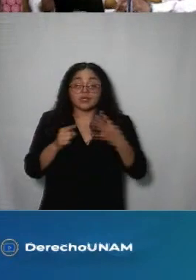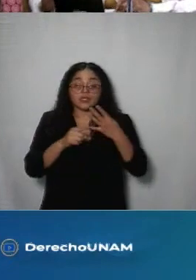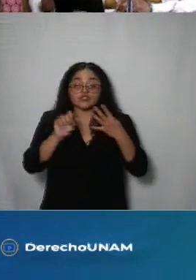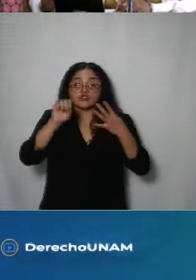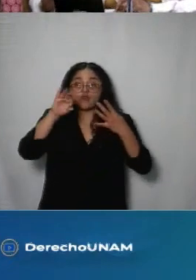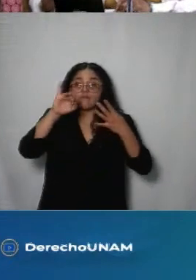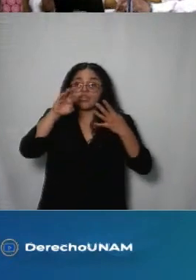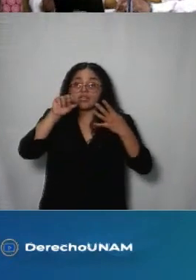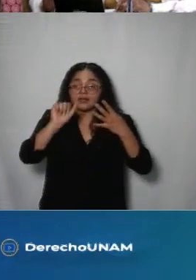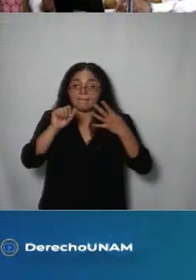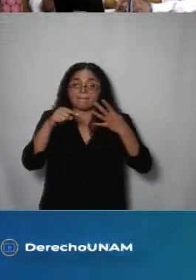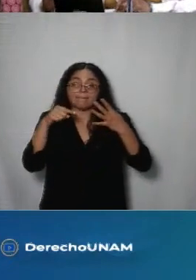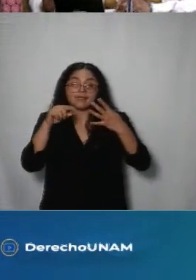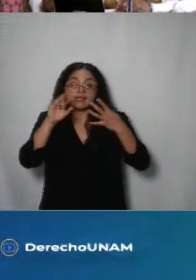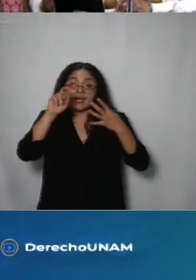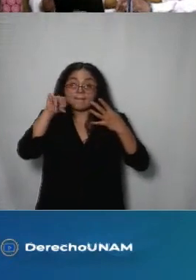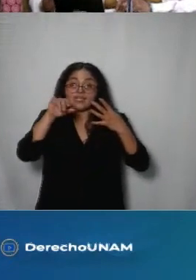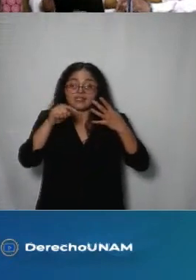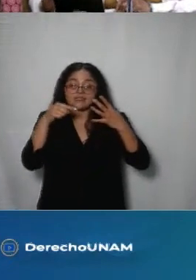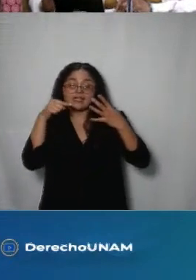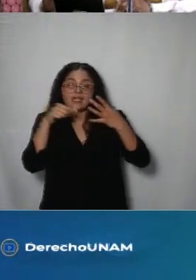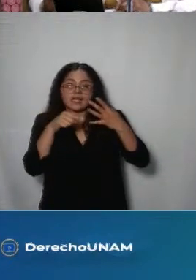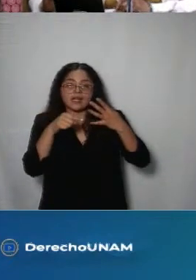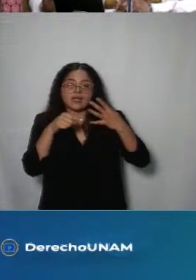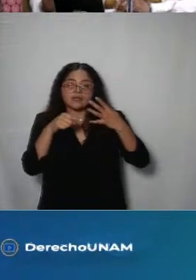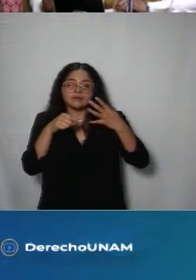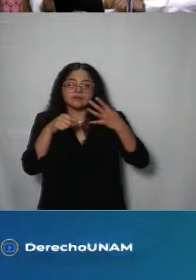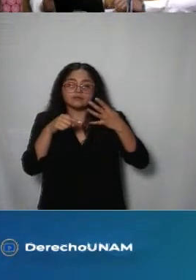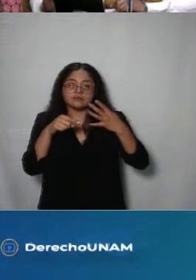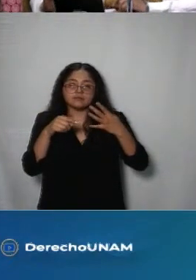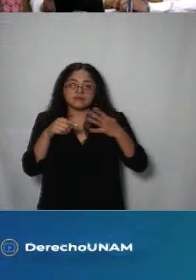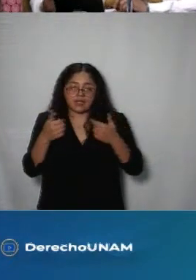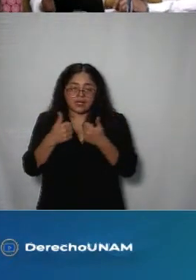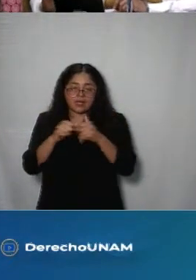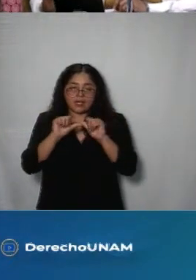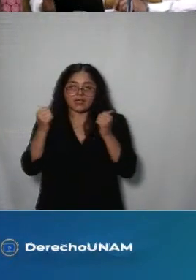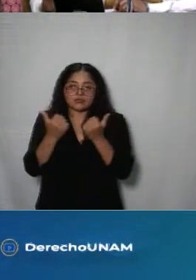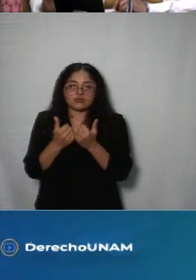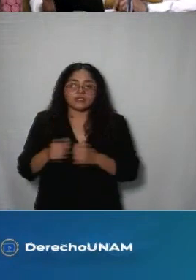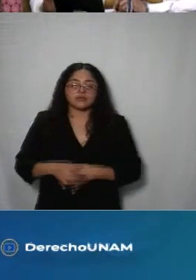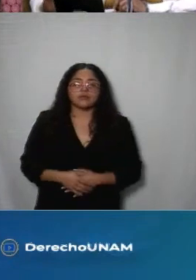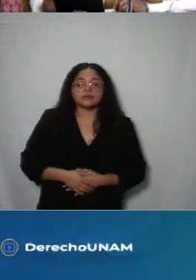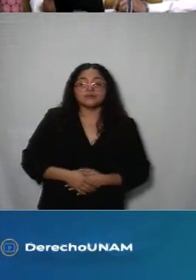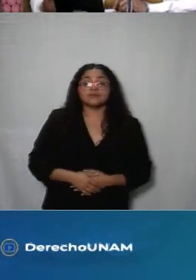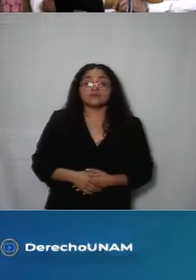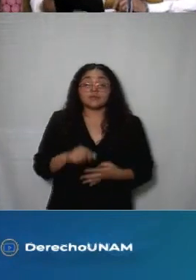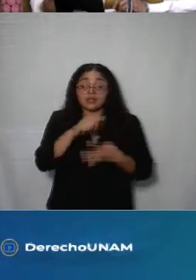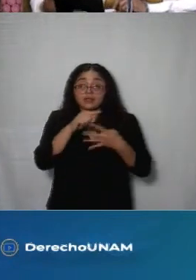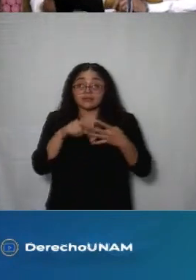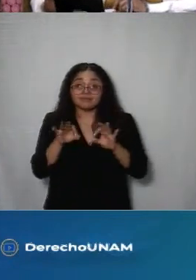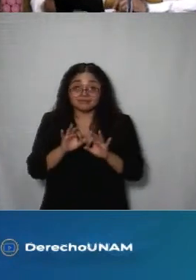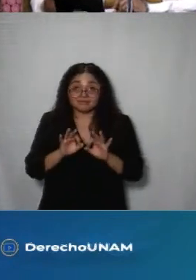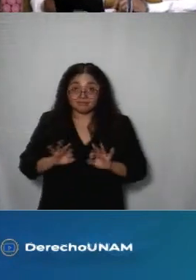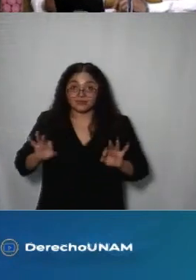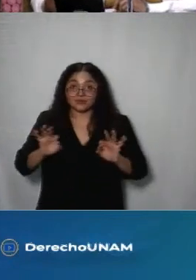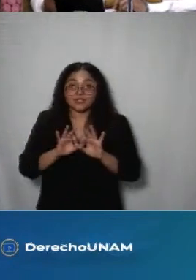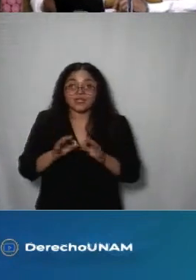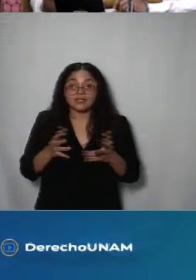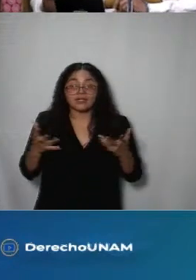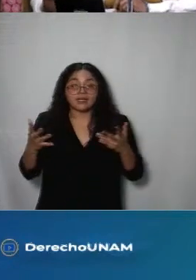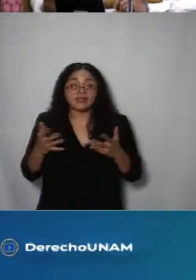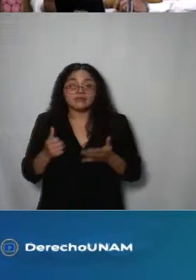Ramírez Aguilar de México Cómo Vamos para nosotras es muy muy importante justo echar mano del